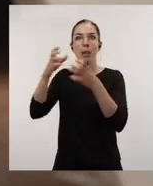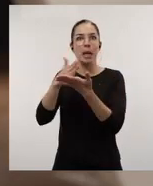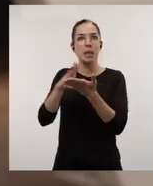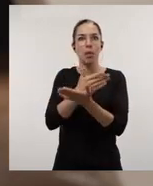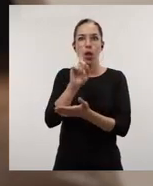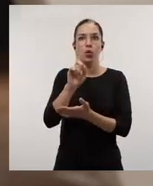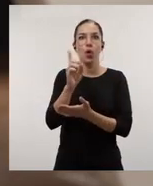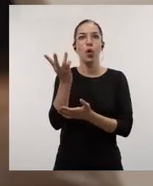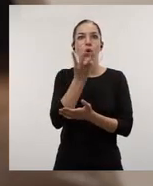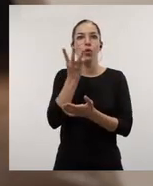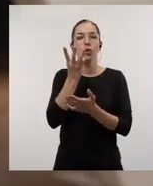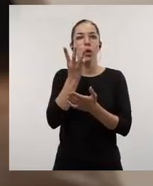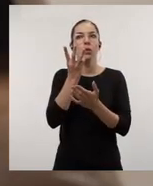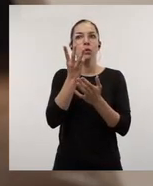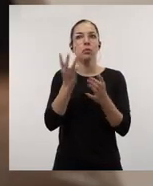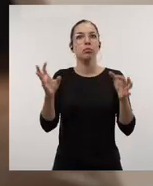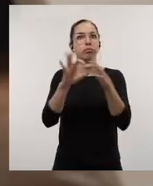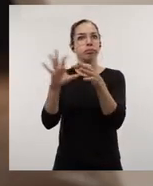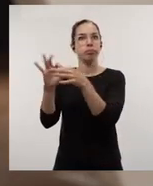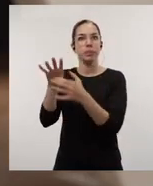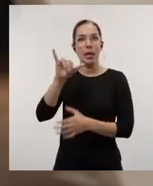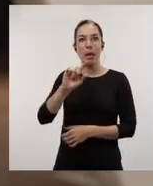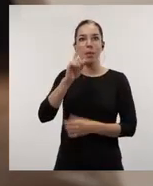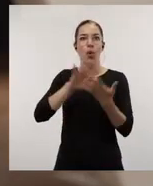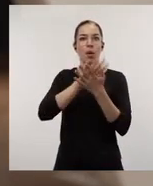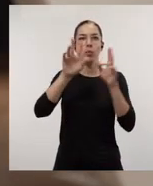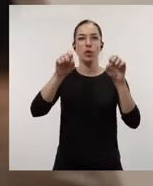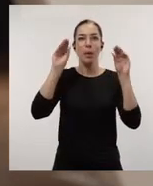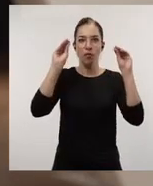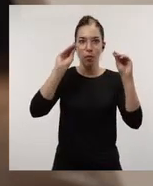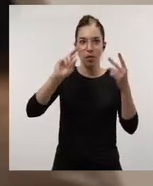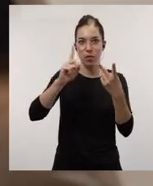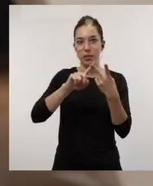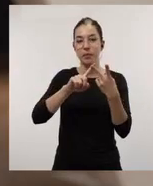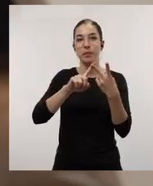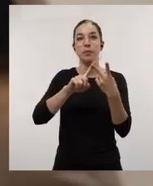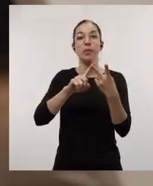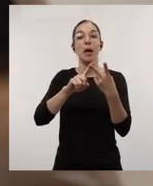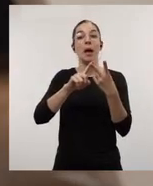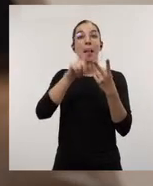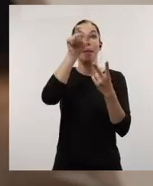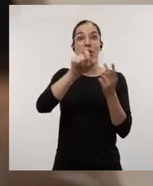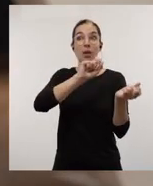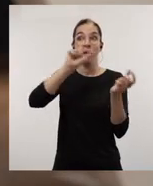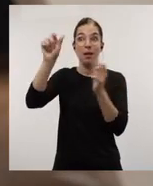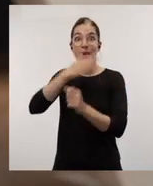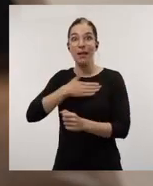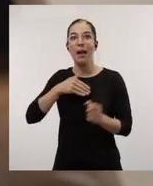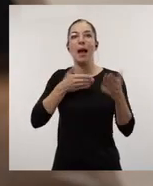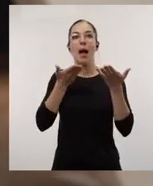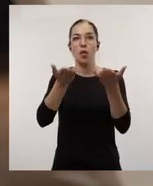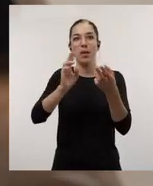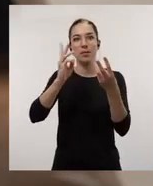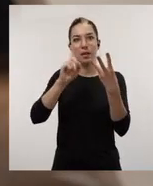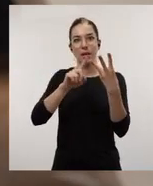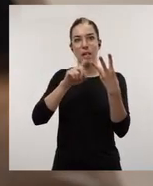estancos, como vais a poder ver. En primer lugar vamos a hablar sobre formación, en segundo lugar sobre ayudas a la movilidad y en tercer lugar vamos